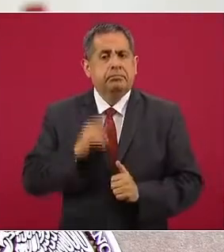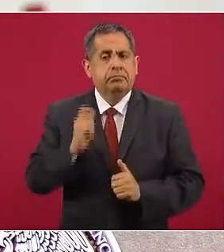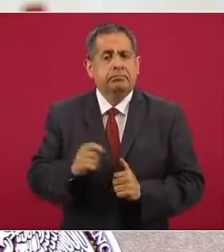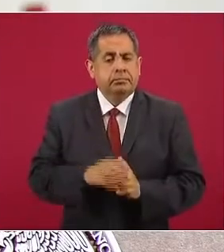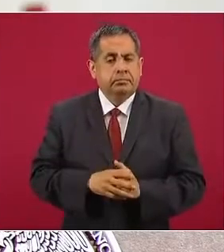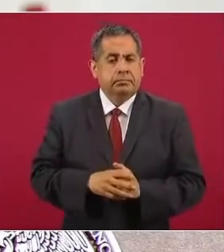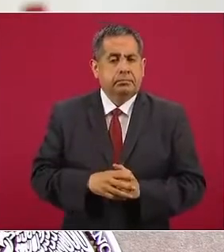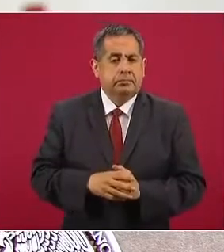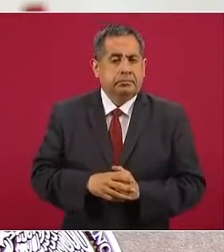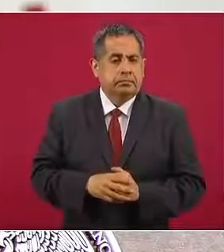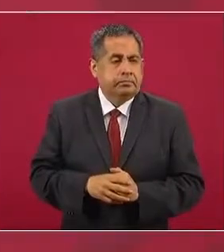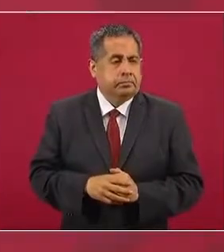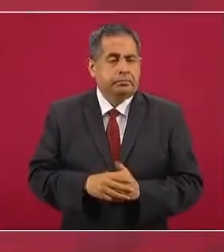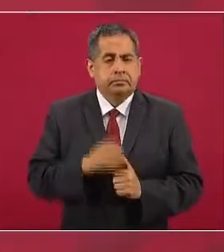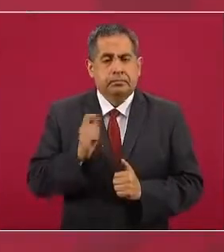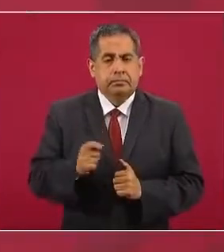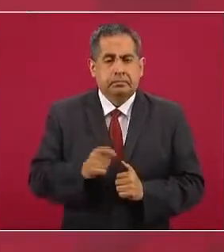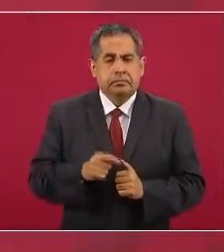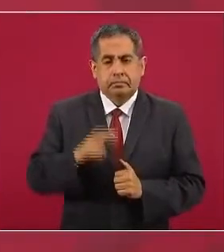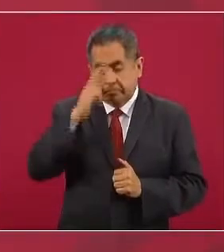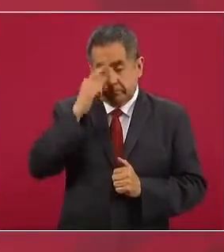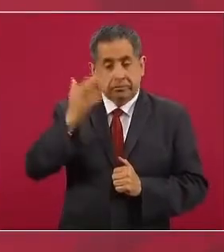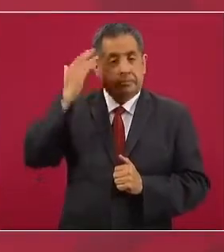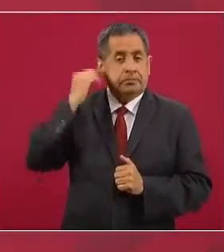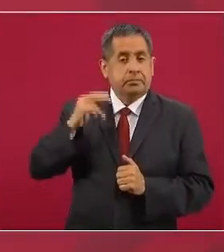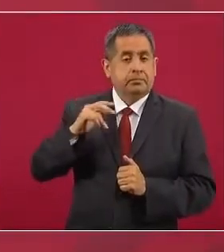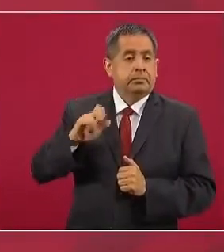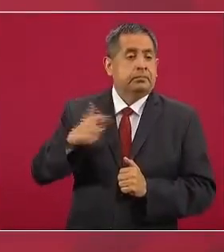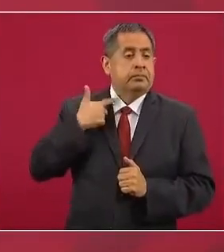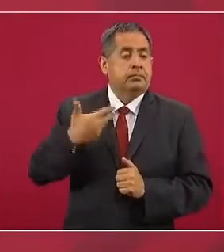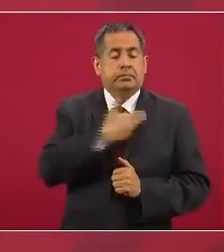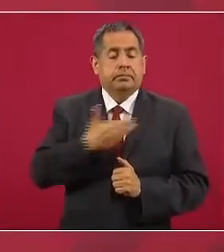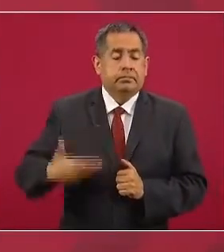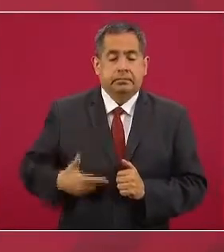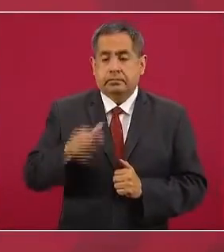lo que permitió el presidente Calderón.